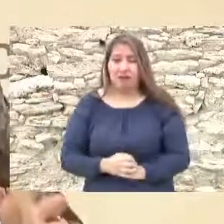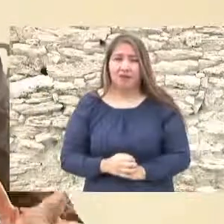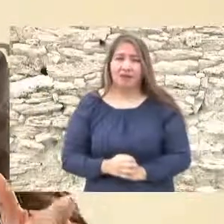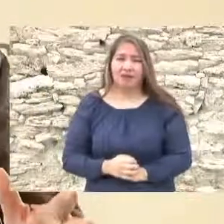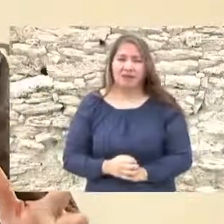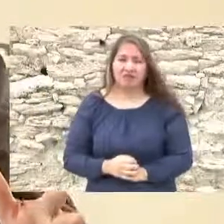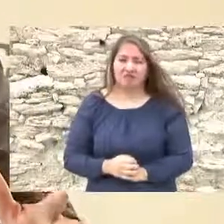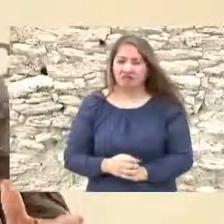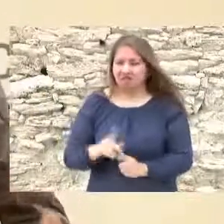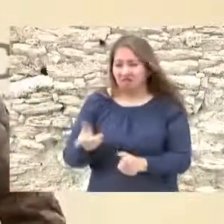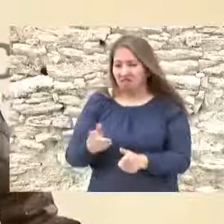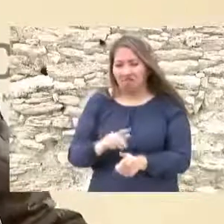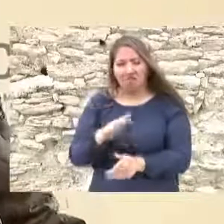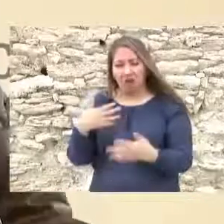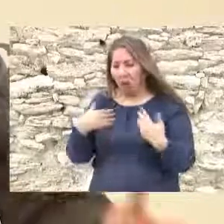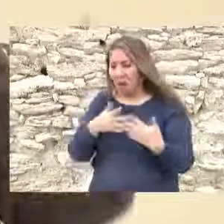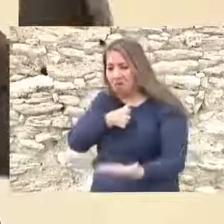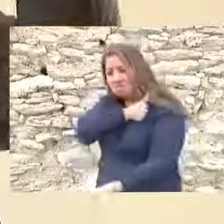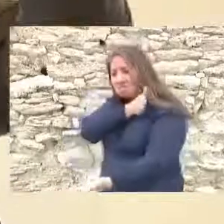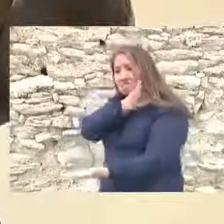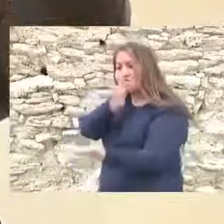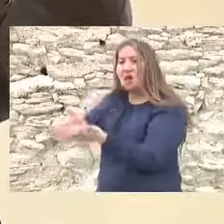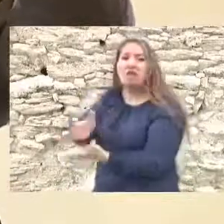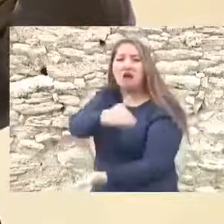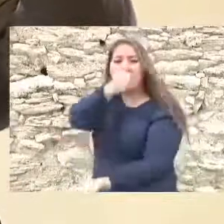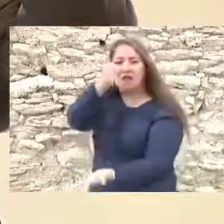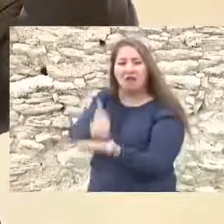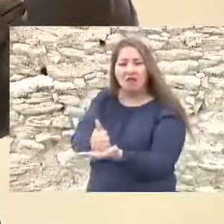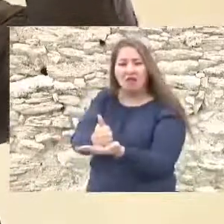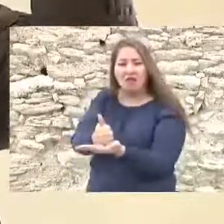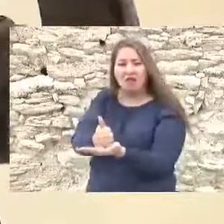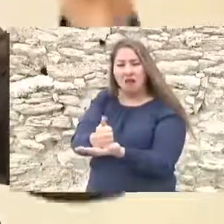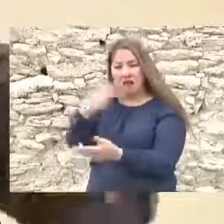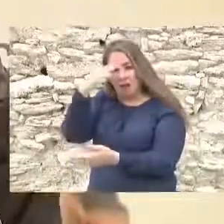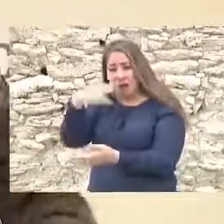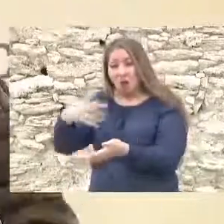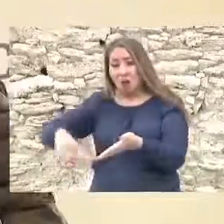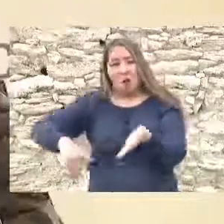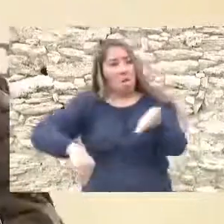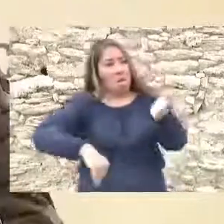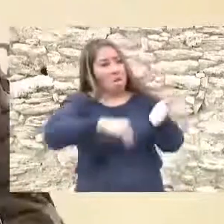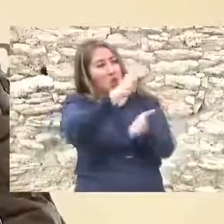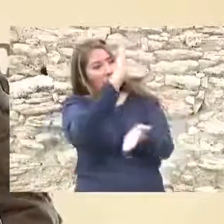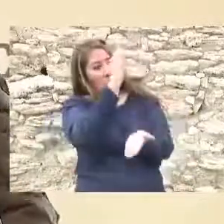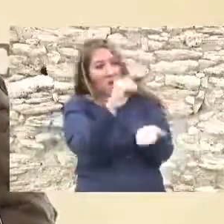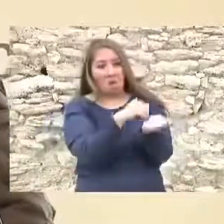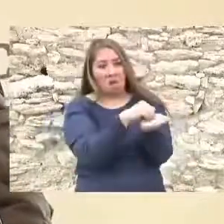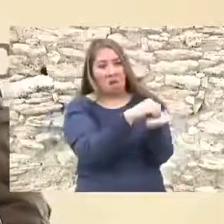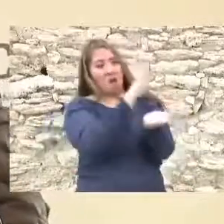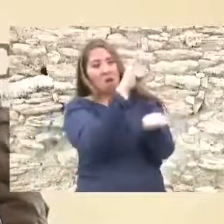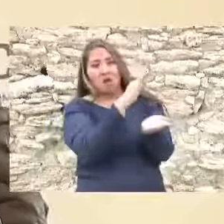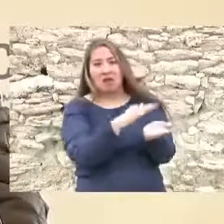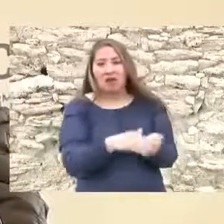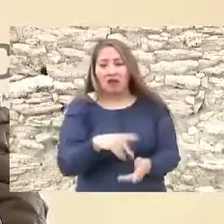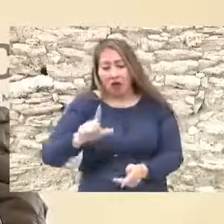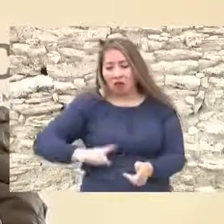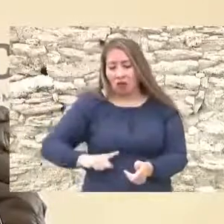toman la Ciudad de México y al exilio los gobernantes y entre ellos